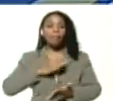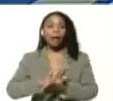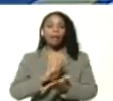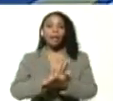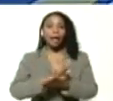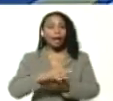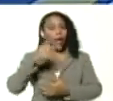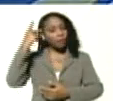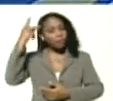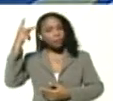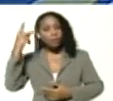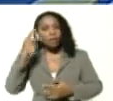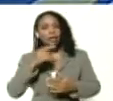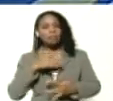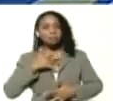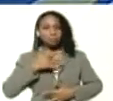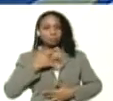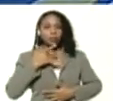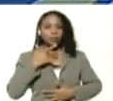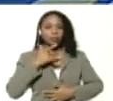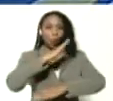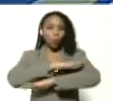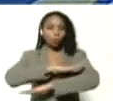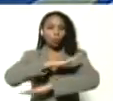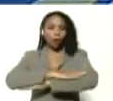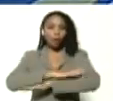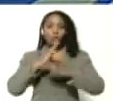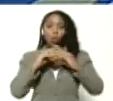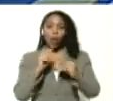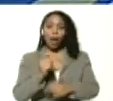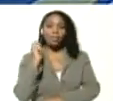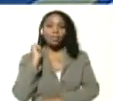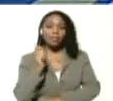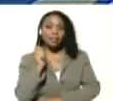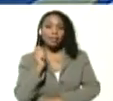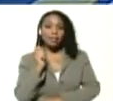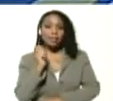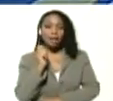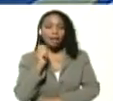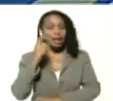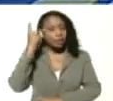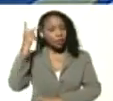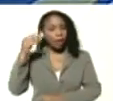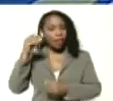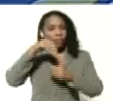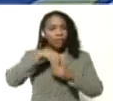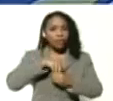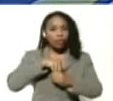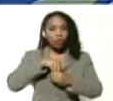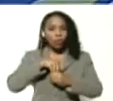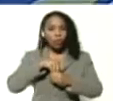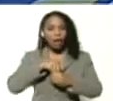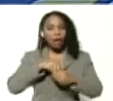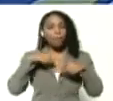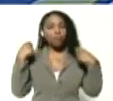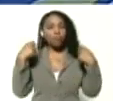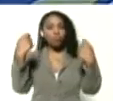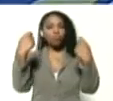-afectivo y conductual. Todas las tesis psicológicas dentro de la pedagogía popular,